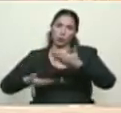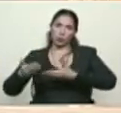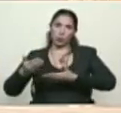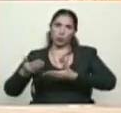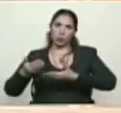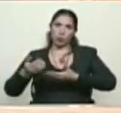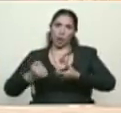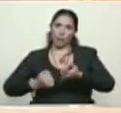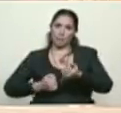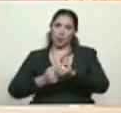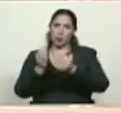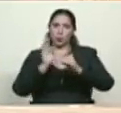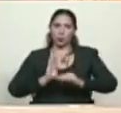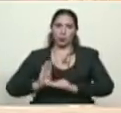respaldo, protección y apoyo.